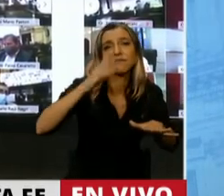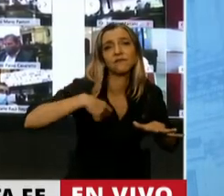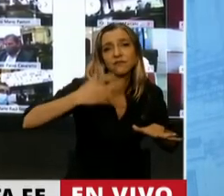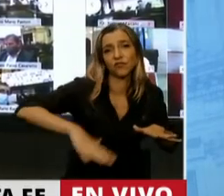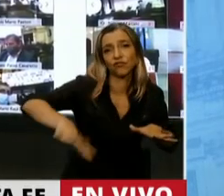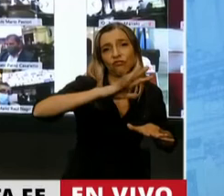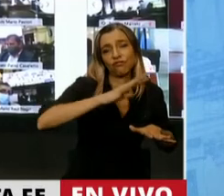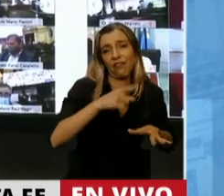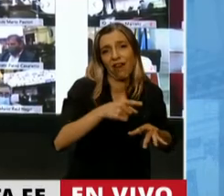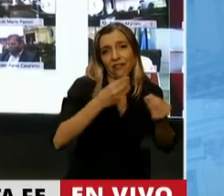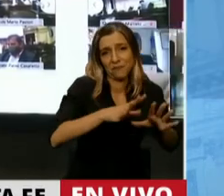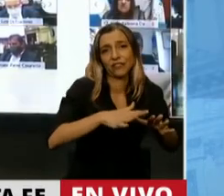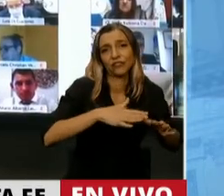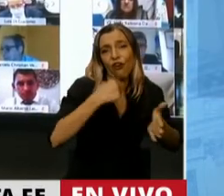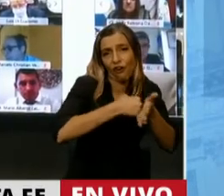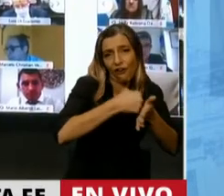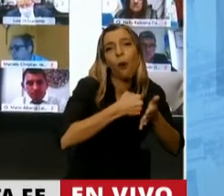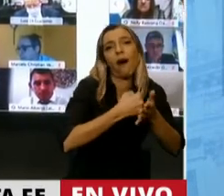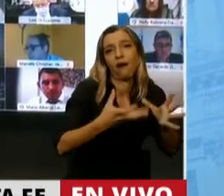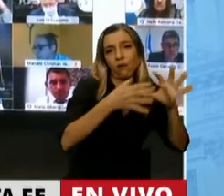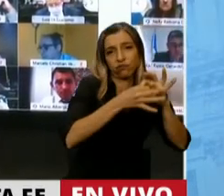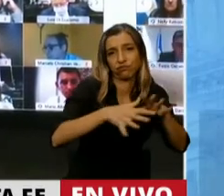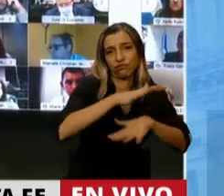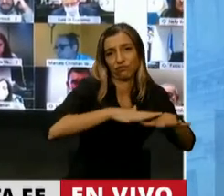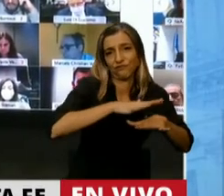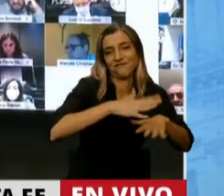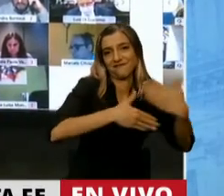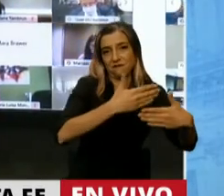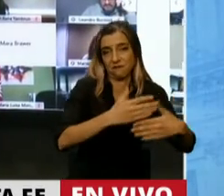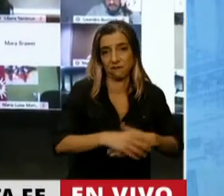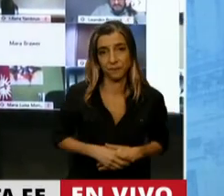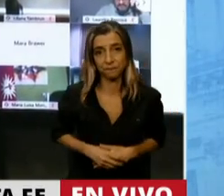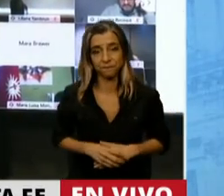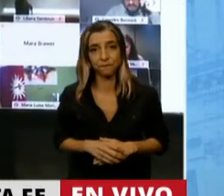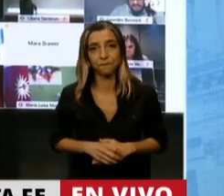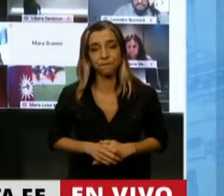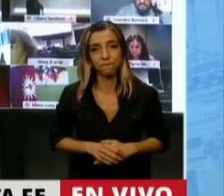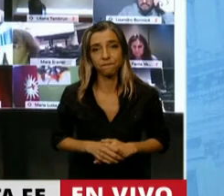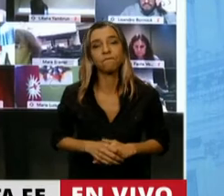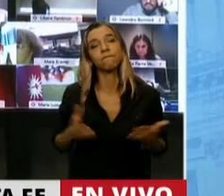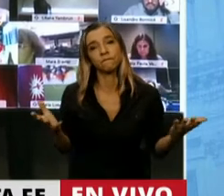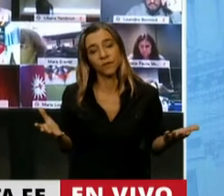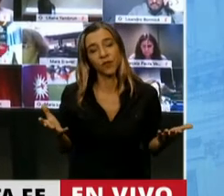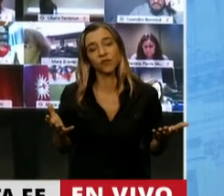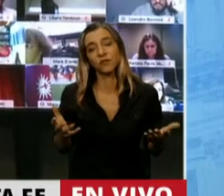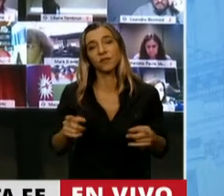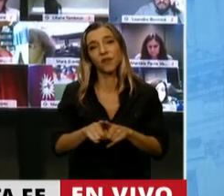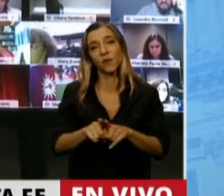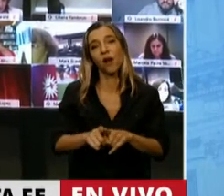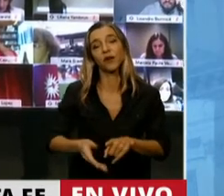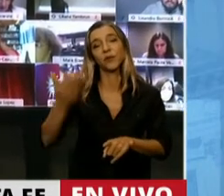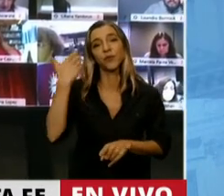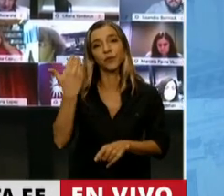Cierro el paréntesis, señor Presidente. Creo que, y lo decía Alfonsín en ese discurso